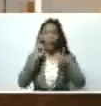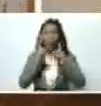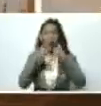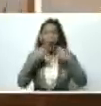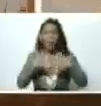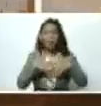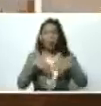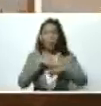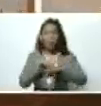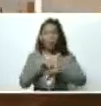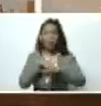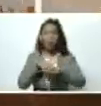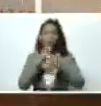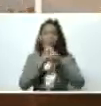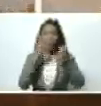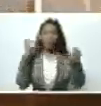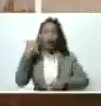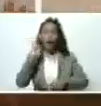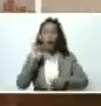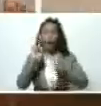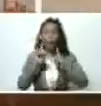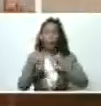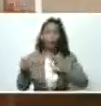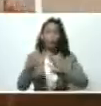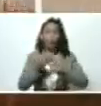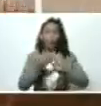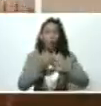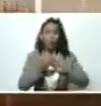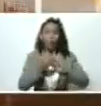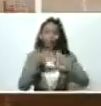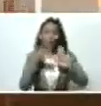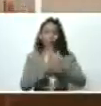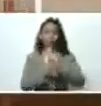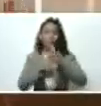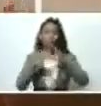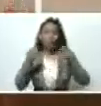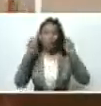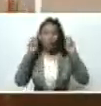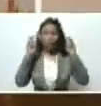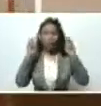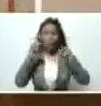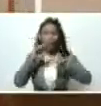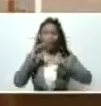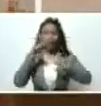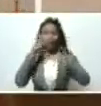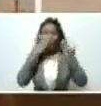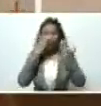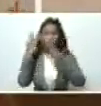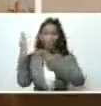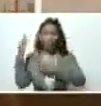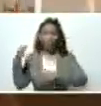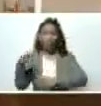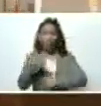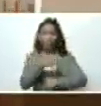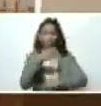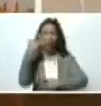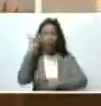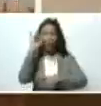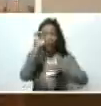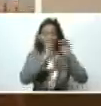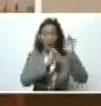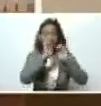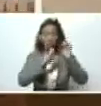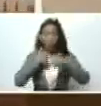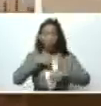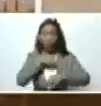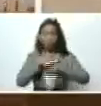Ministerio de Transporte, hay maquinarias de privados, que están afectados, sobre todo, en las márgenes del río, y bueno, vamos a hacer una evaluación también para